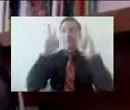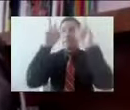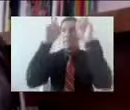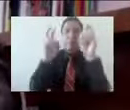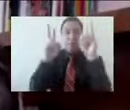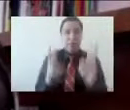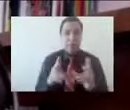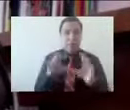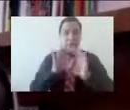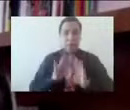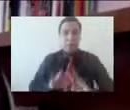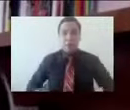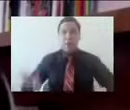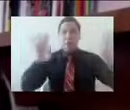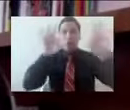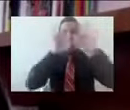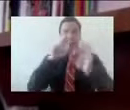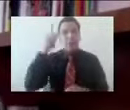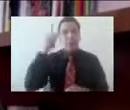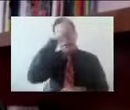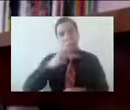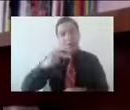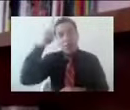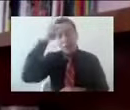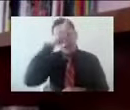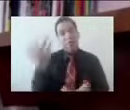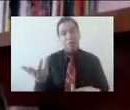necesario es conocer.